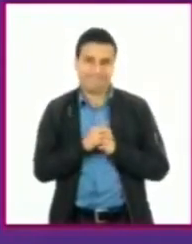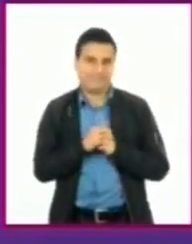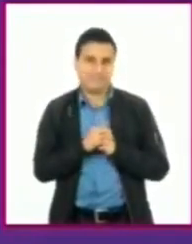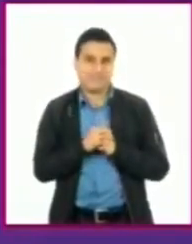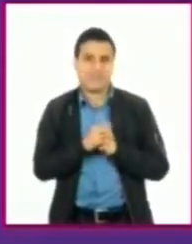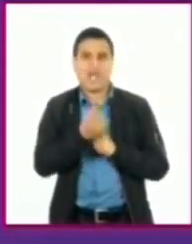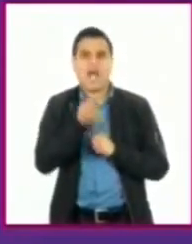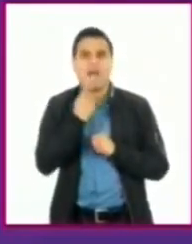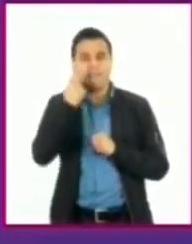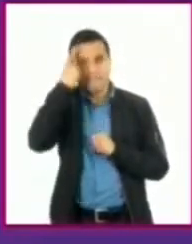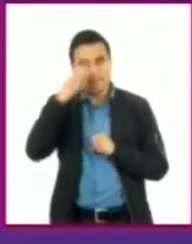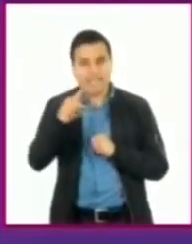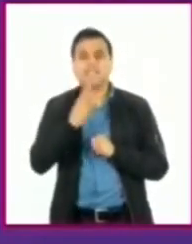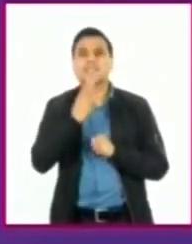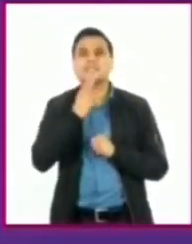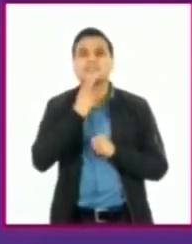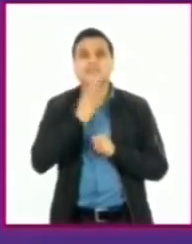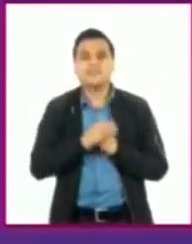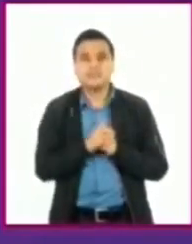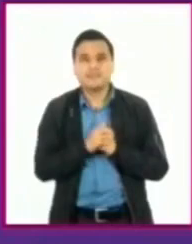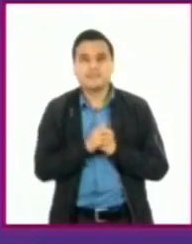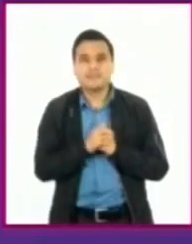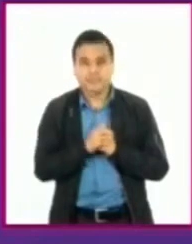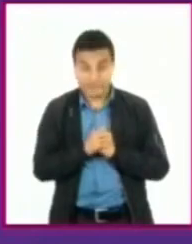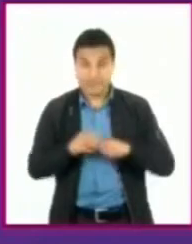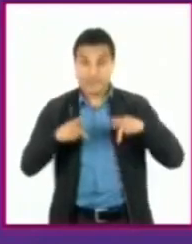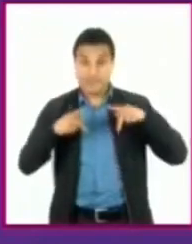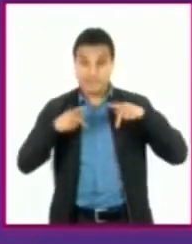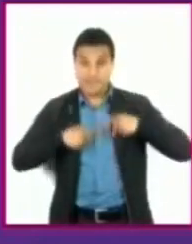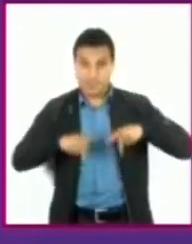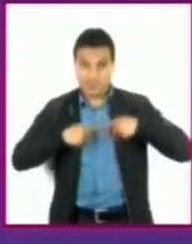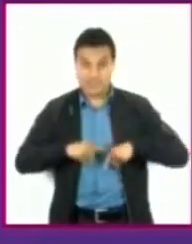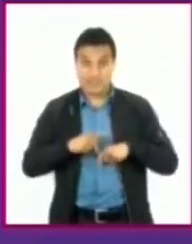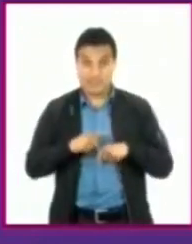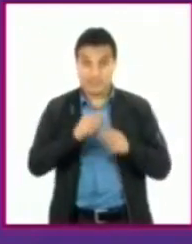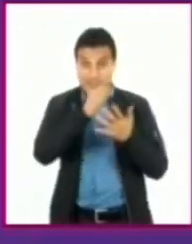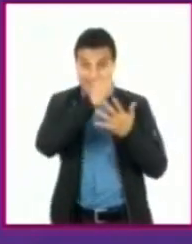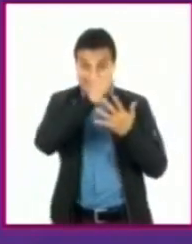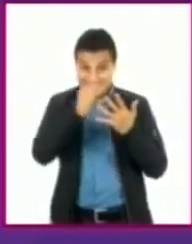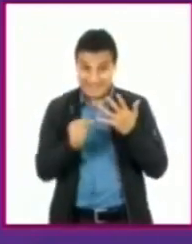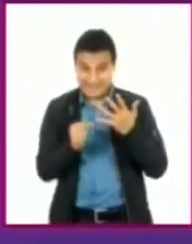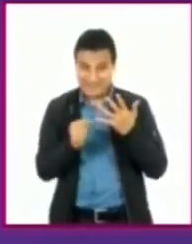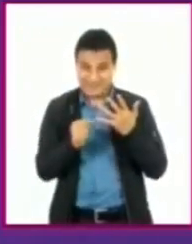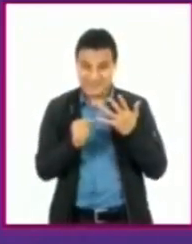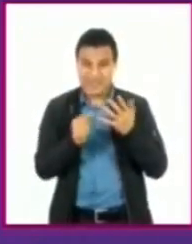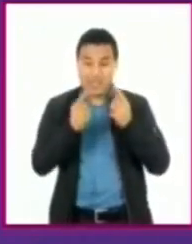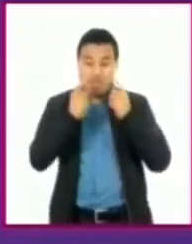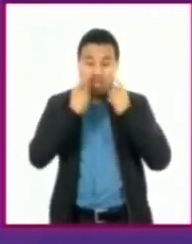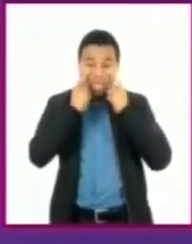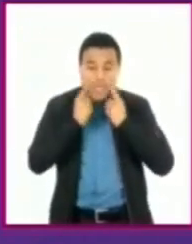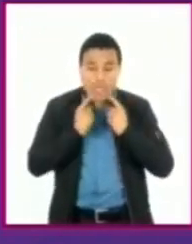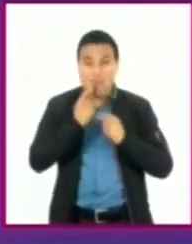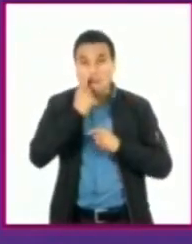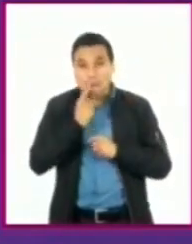disminuir los síntomas para que puedas realizar las actividades de tu vida cotidiana.